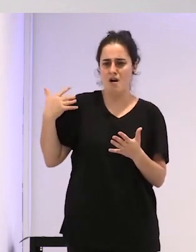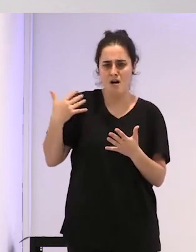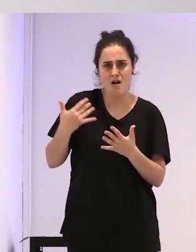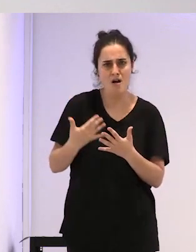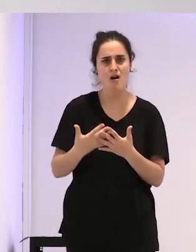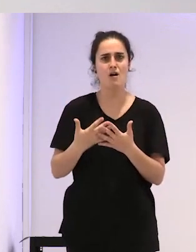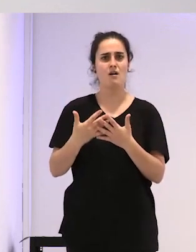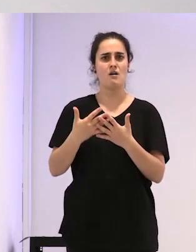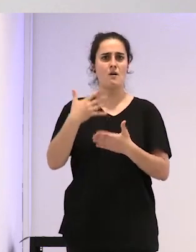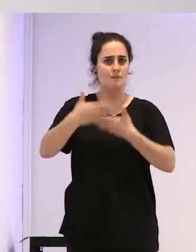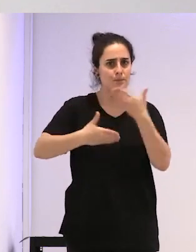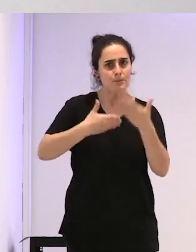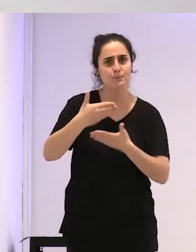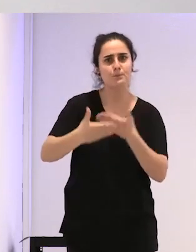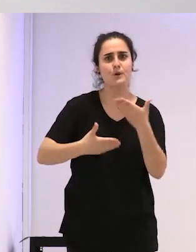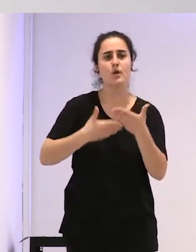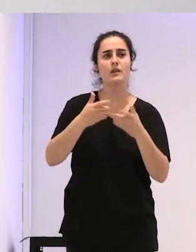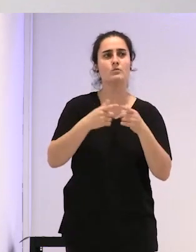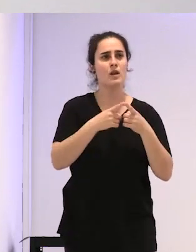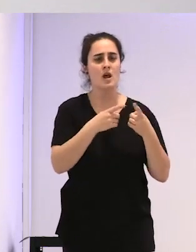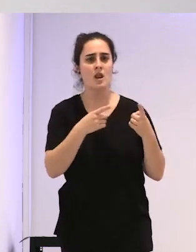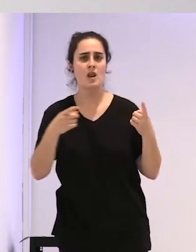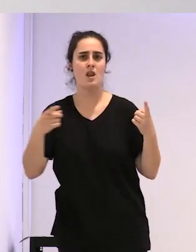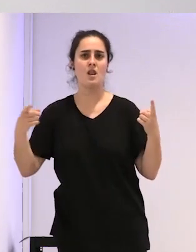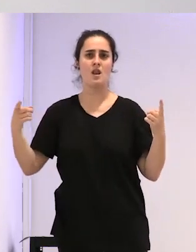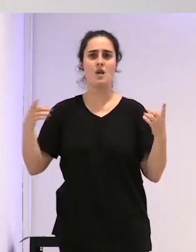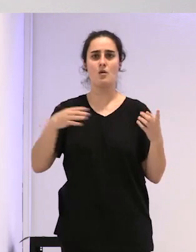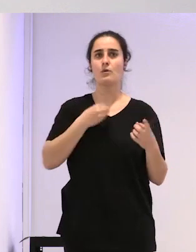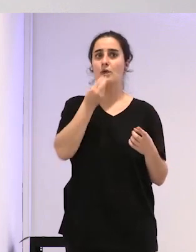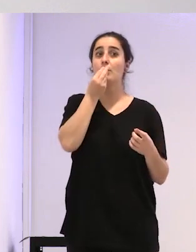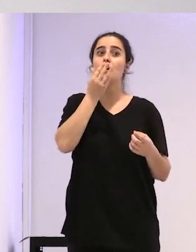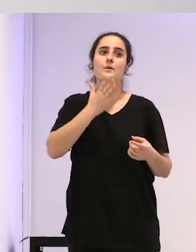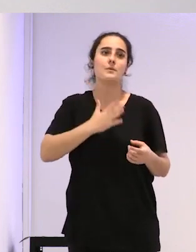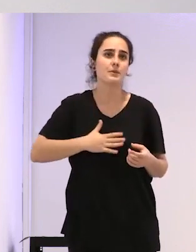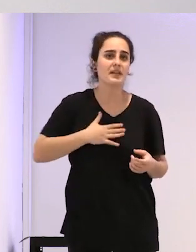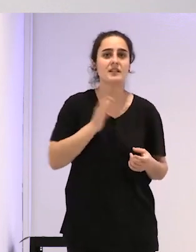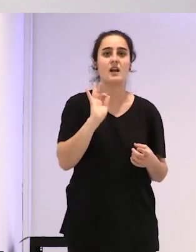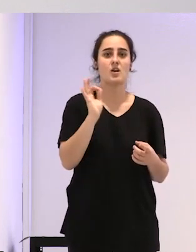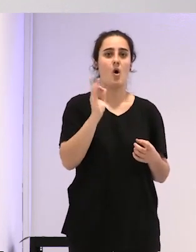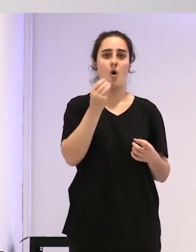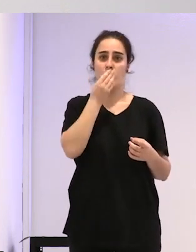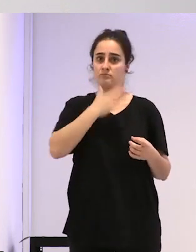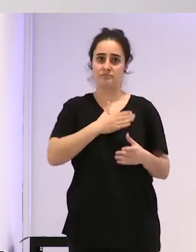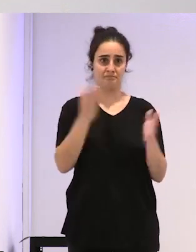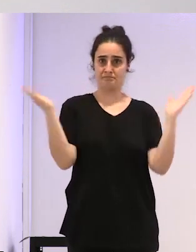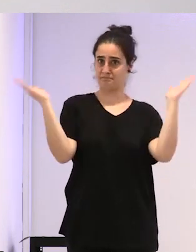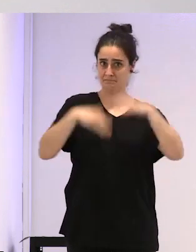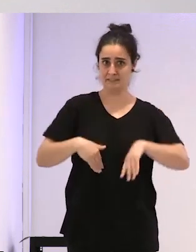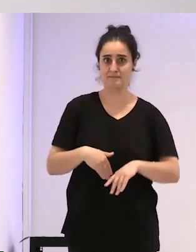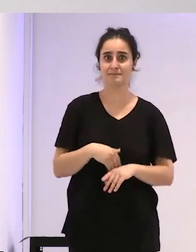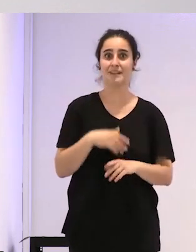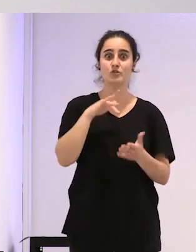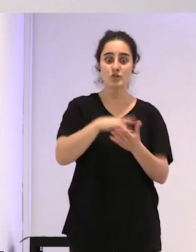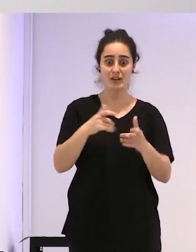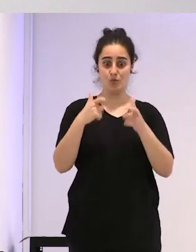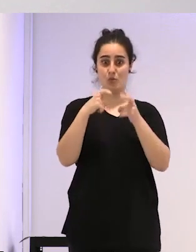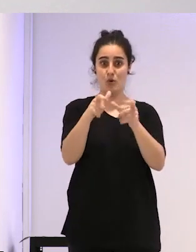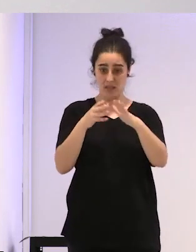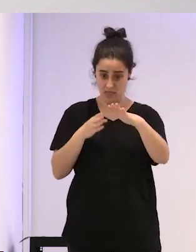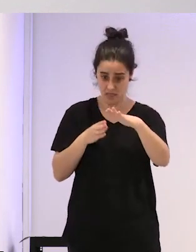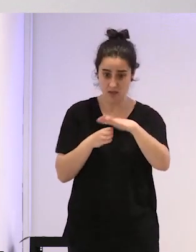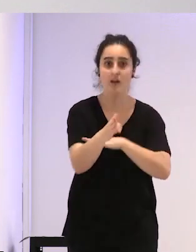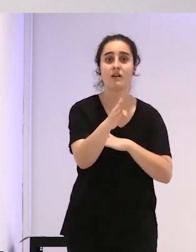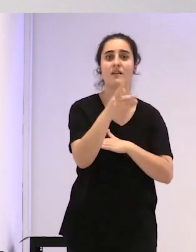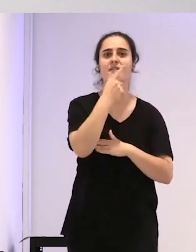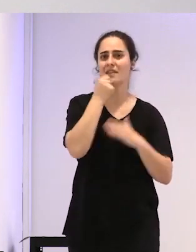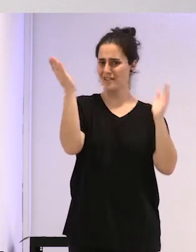que puede ser más o menos con bienestar o con mucho malestar, cuando llegan a estas unidades, que no es fácil